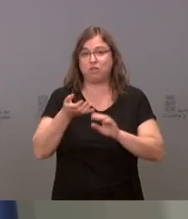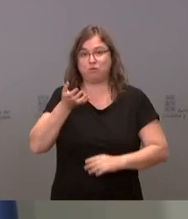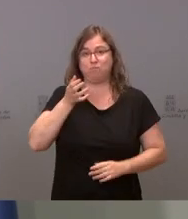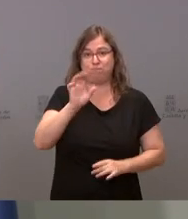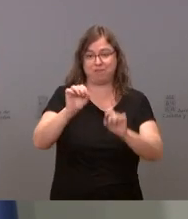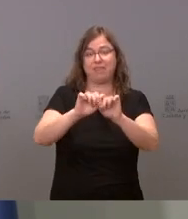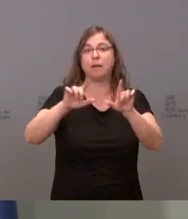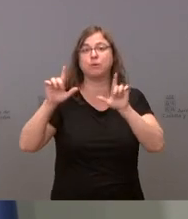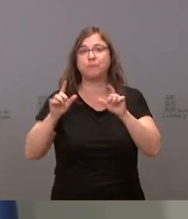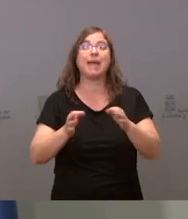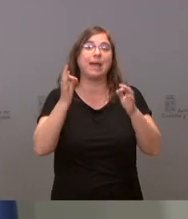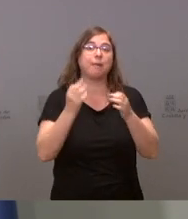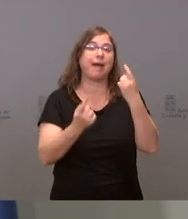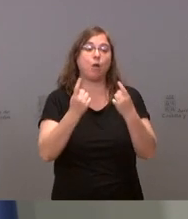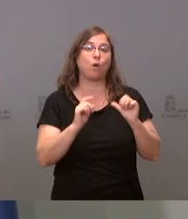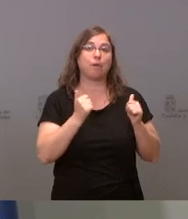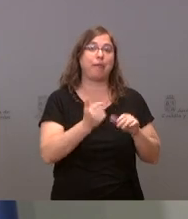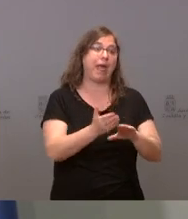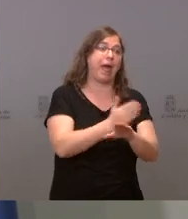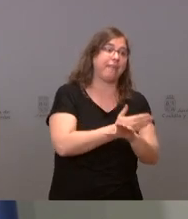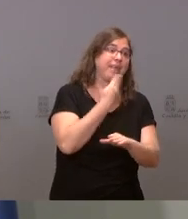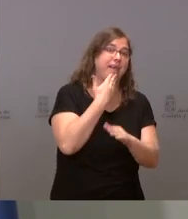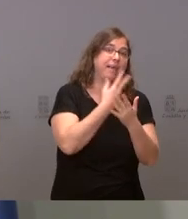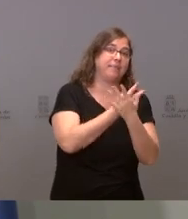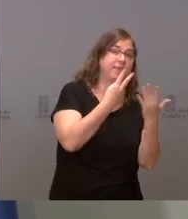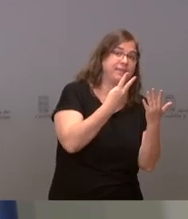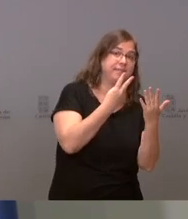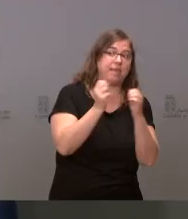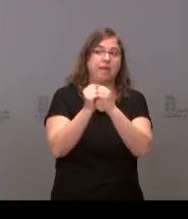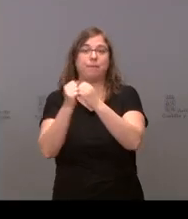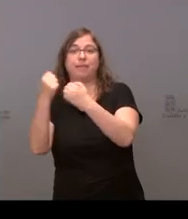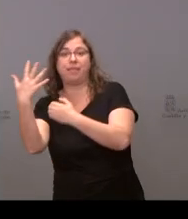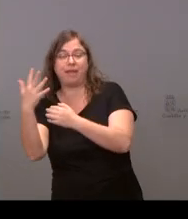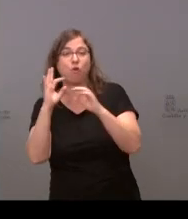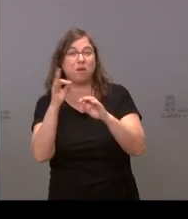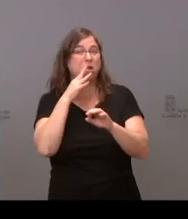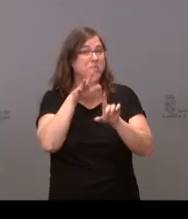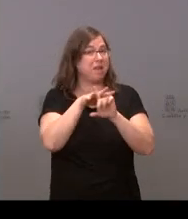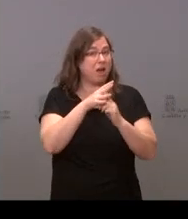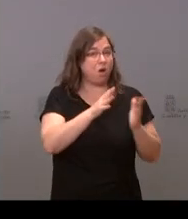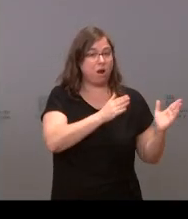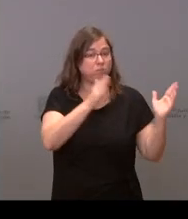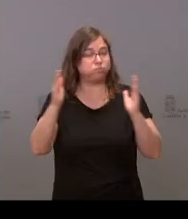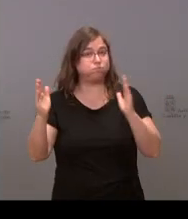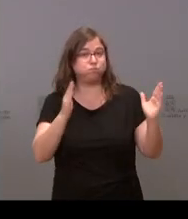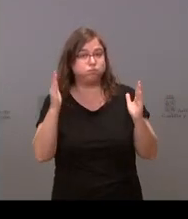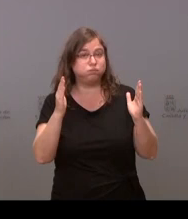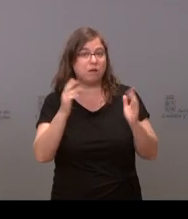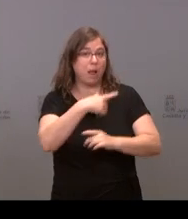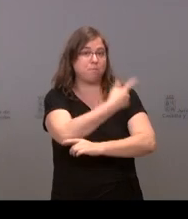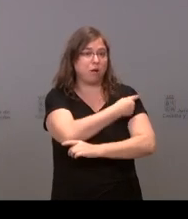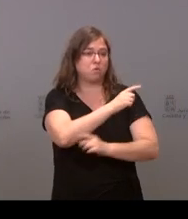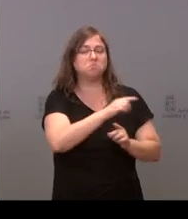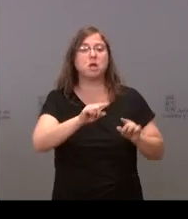esta diapositiva. Es verdad que unos empiezan un poquito antes a los 17, otros empiezan a los 25, pero lo que está ocurriendo a lo largo de la campaña de vacunación es que las